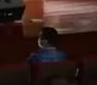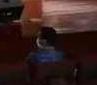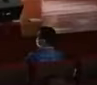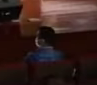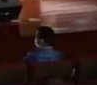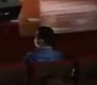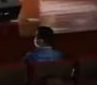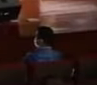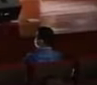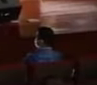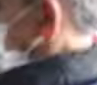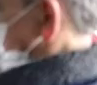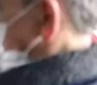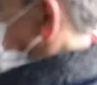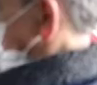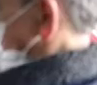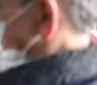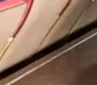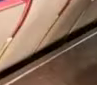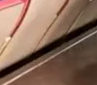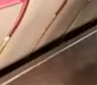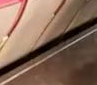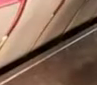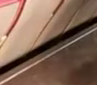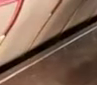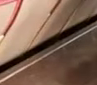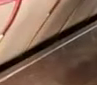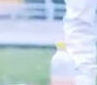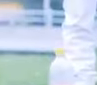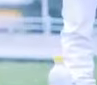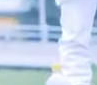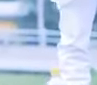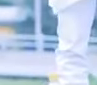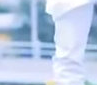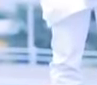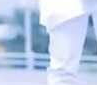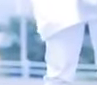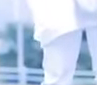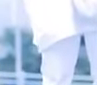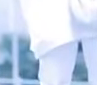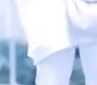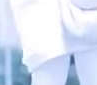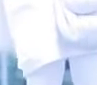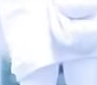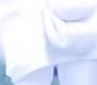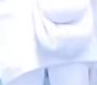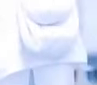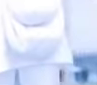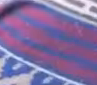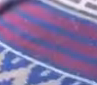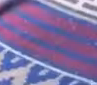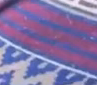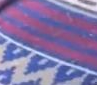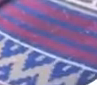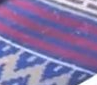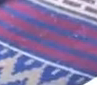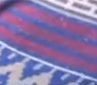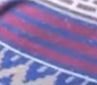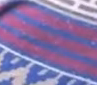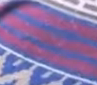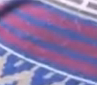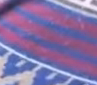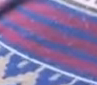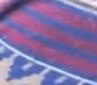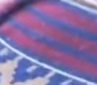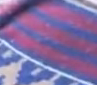entidades territoriales para la formulación de los planes de acción territorial. Trabajamos para recuperar, investigar y ampliar el conocimiento sobre las